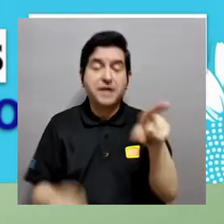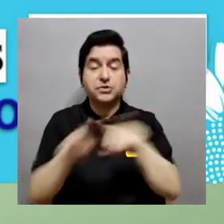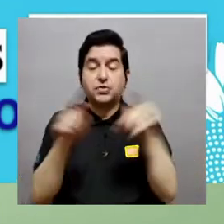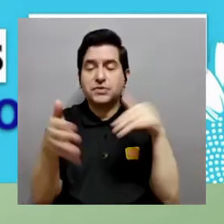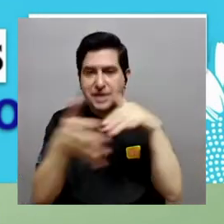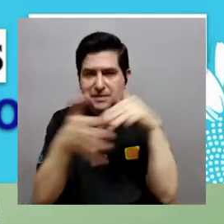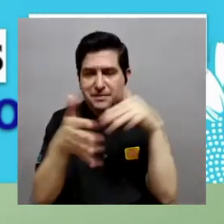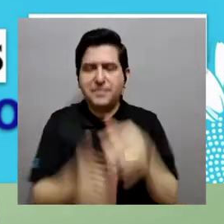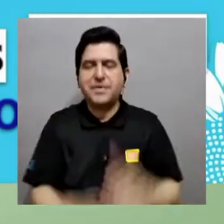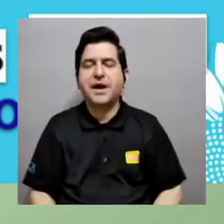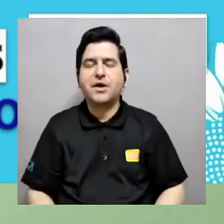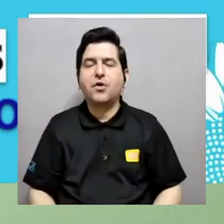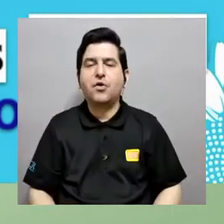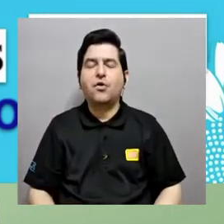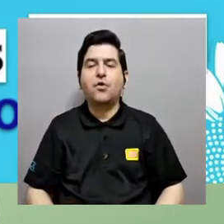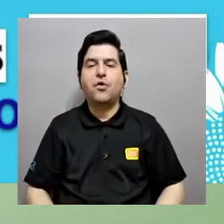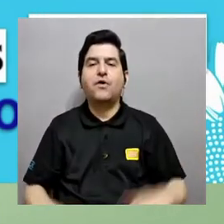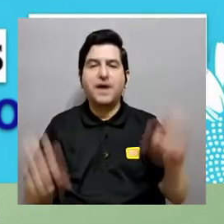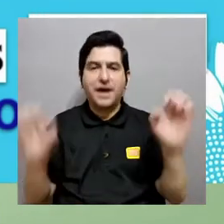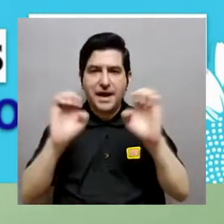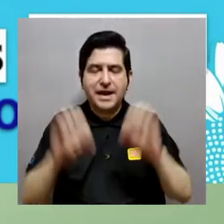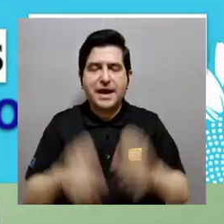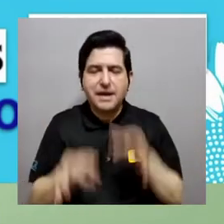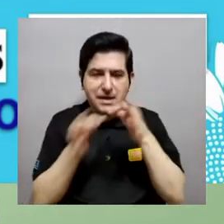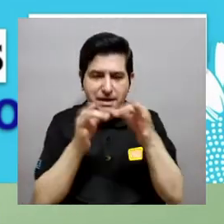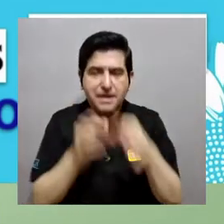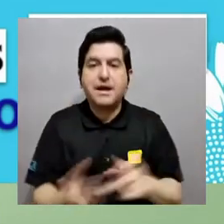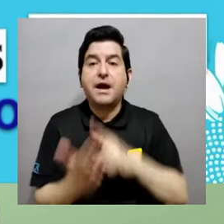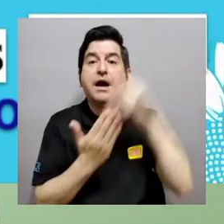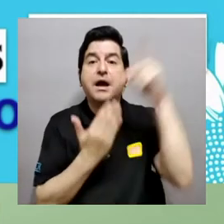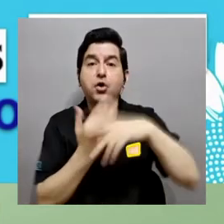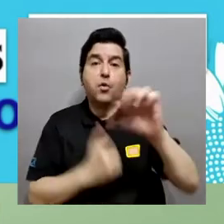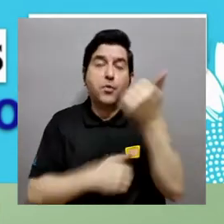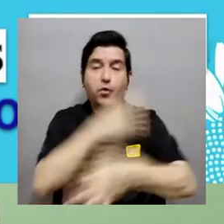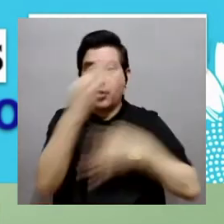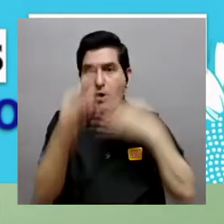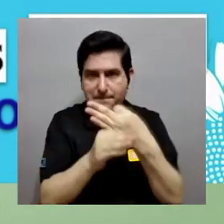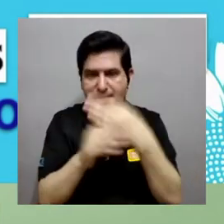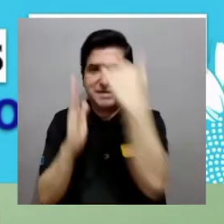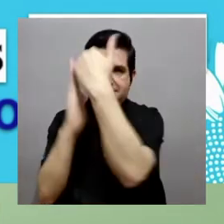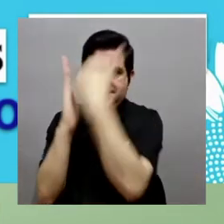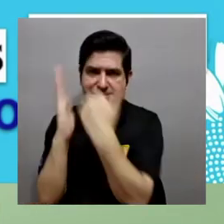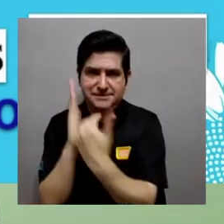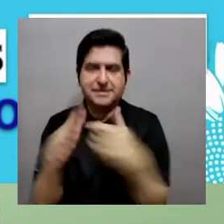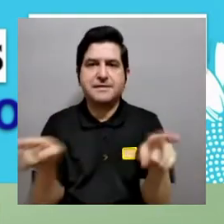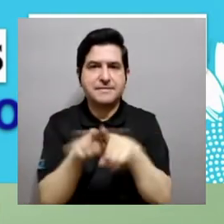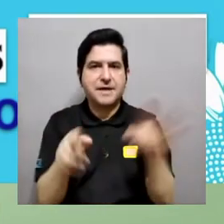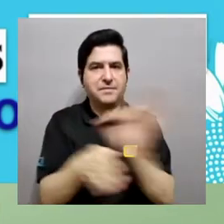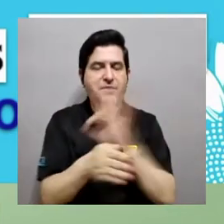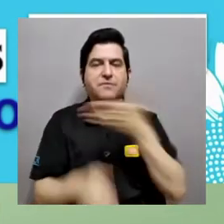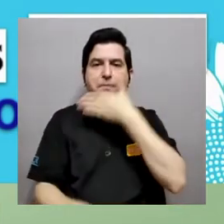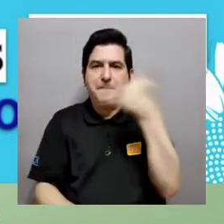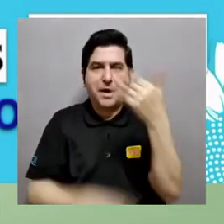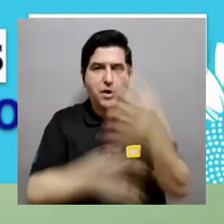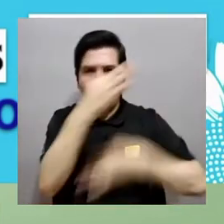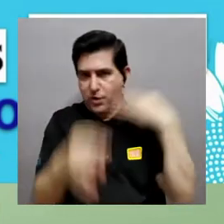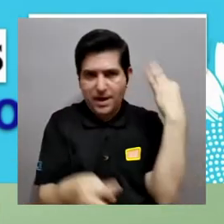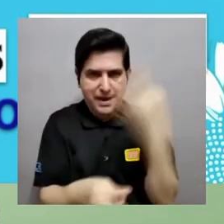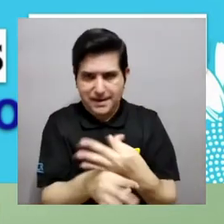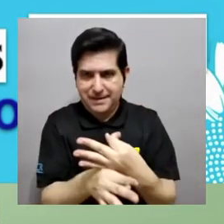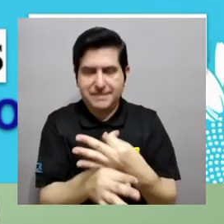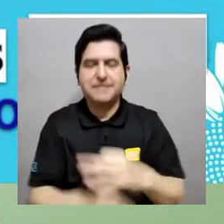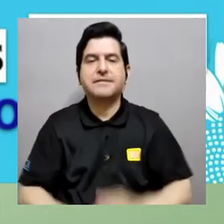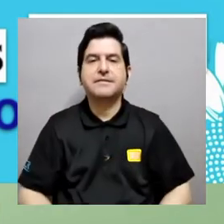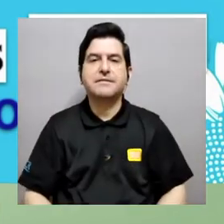dibujos de algunas proteínas. Estos se pueden trabajar dependiendo de lo que uno quisiera estudiar con dinámica molecular. y esos tres programas LAMP, CPDAP, C2K